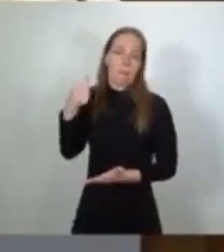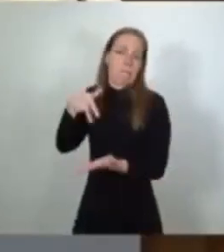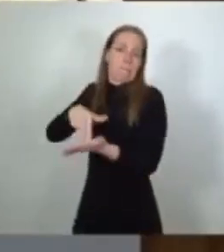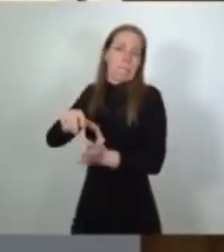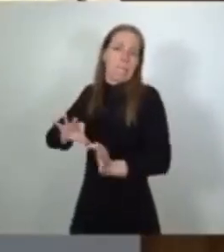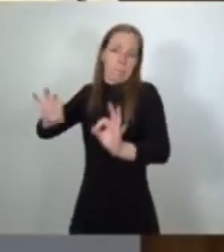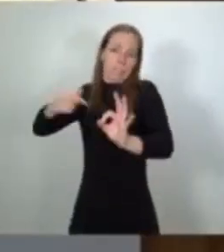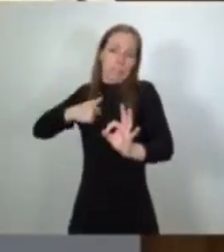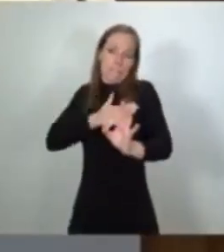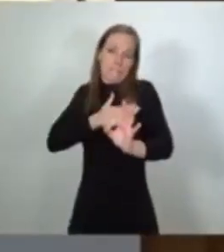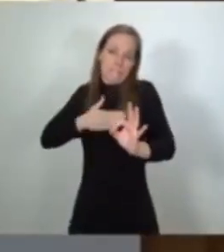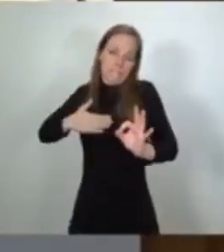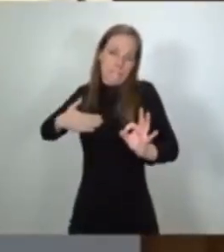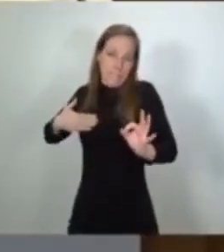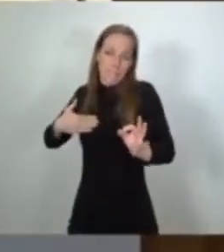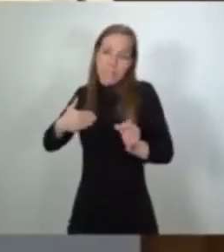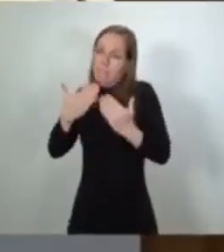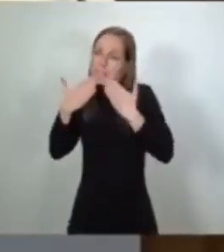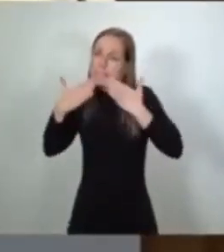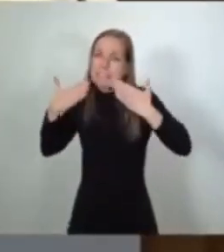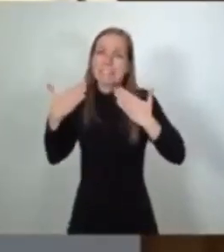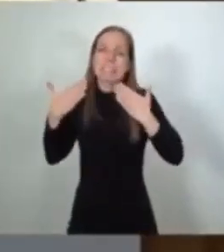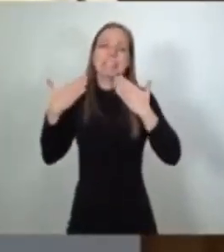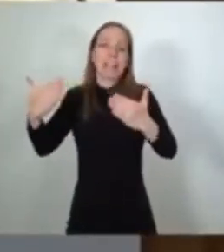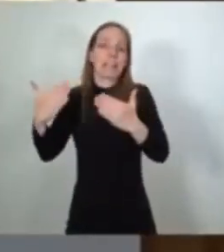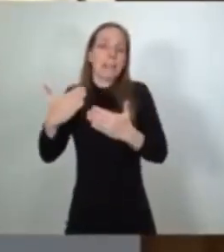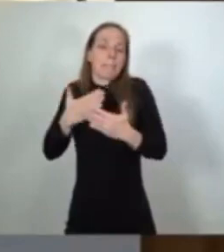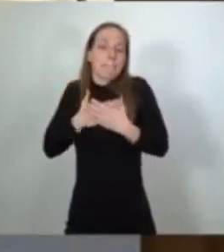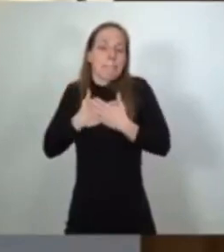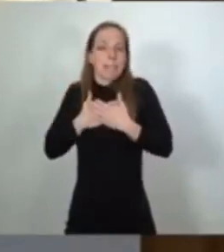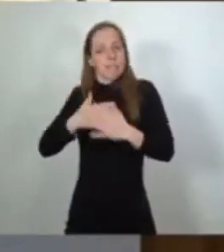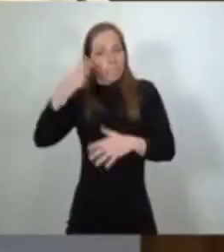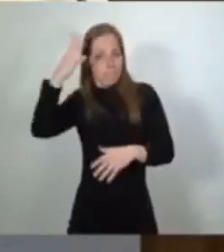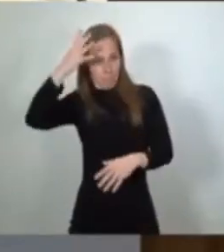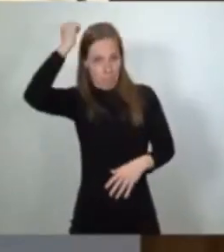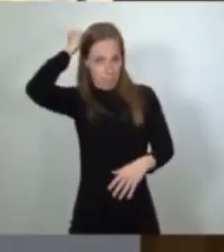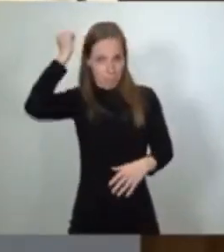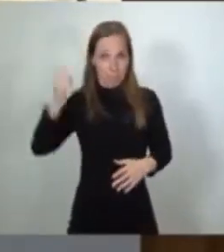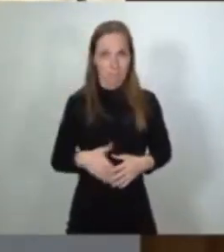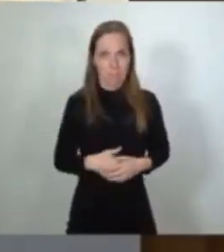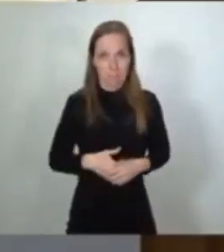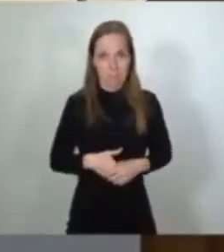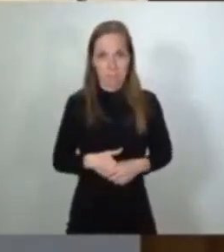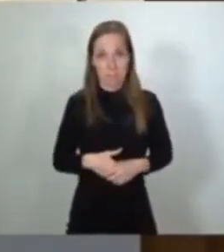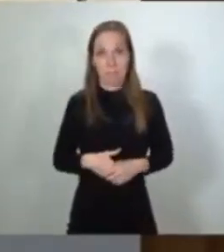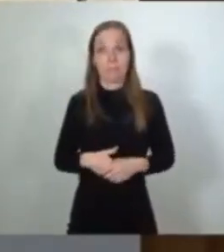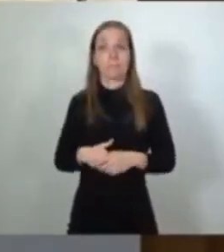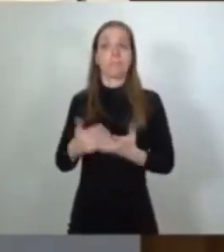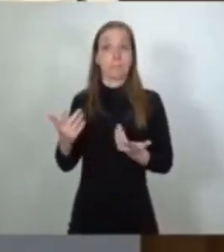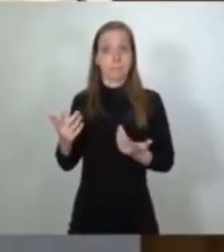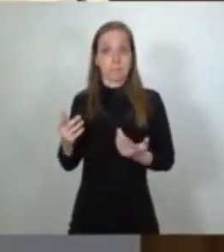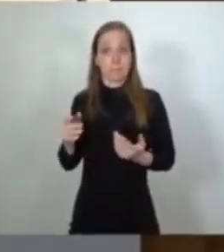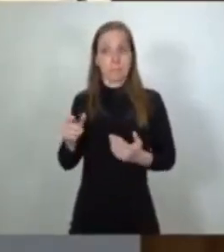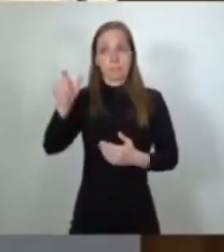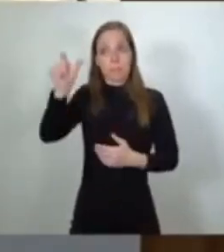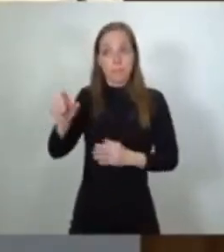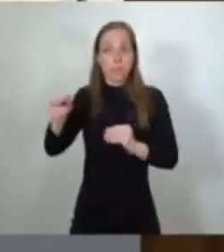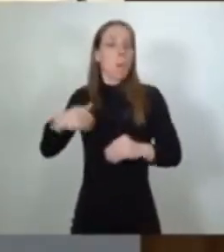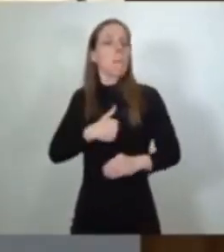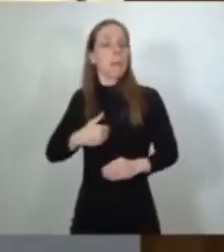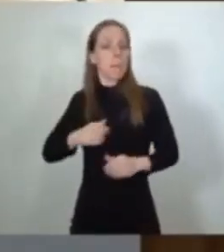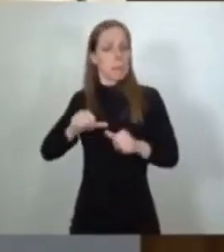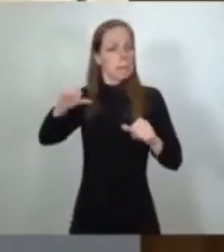manifestar una especial gratitud. Mi querido Pablo Iglesias, que desde la vicepresidencia segunda